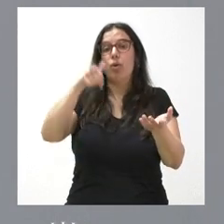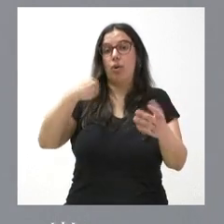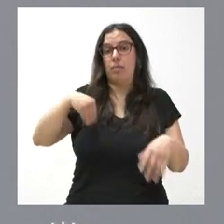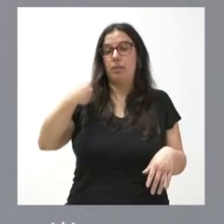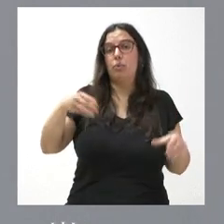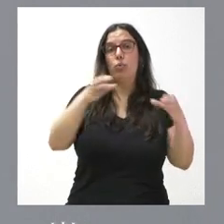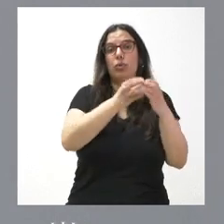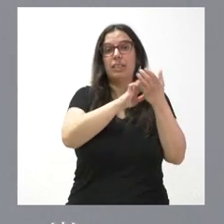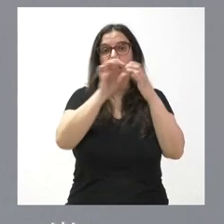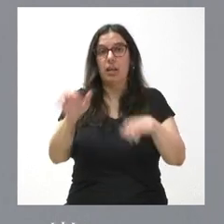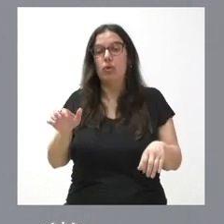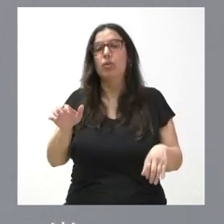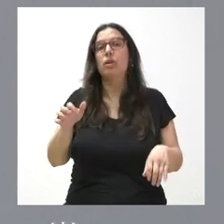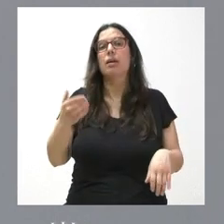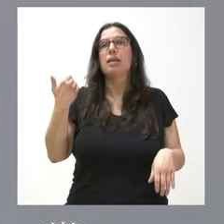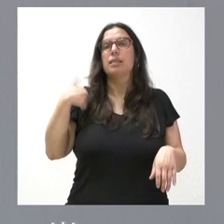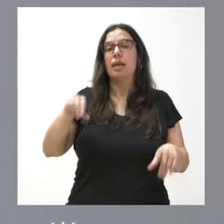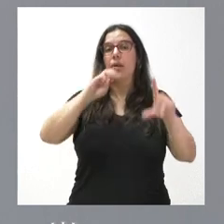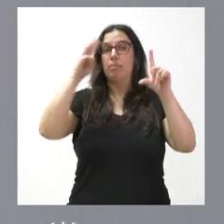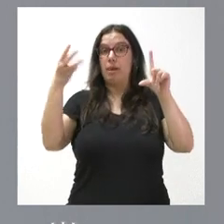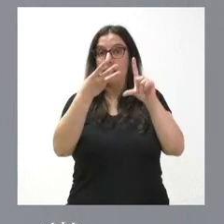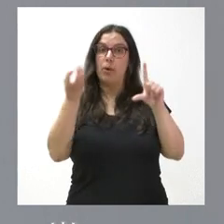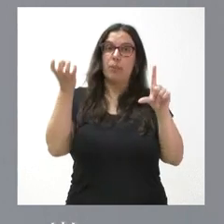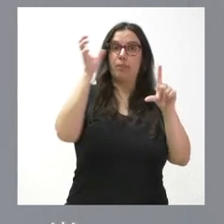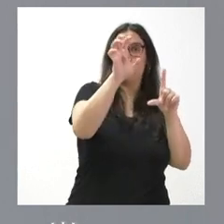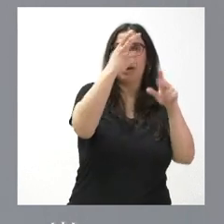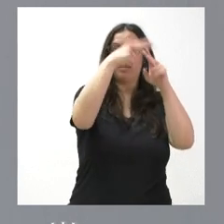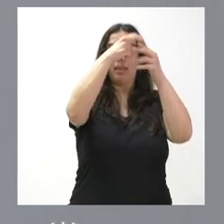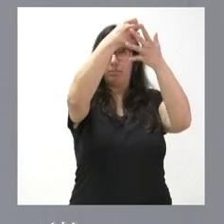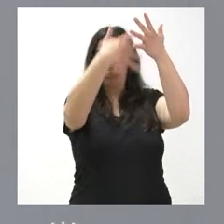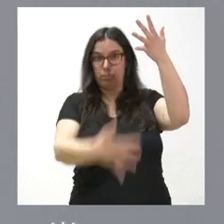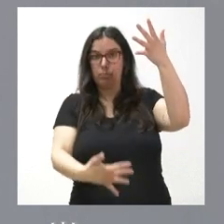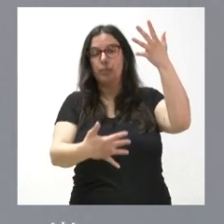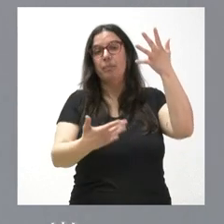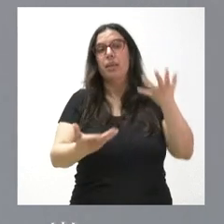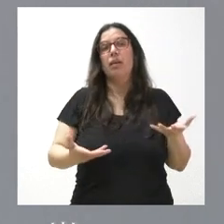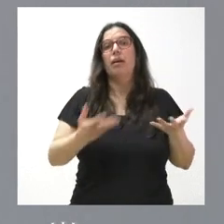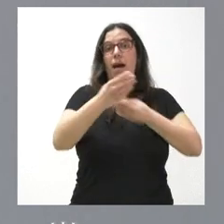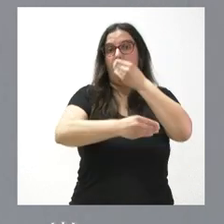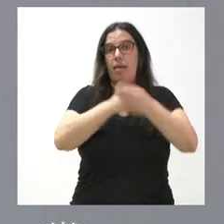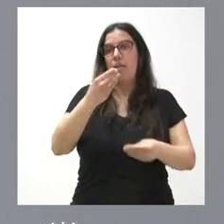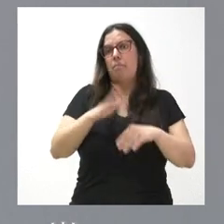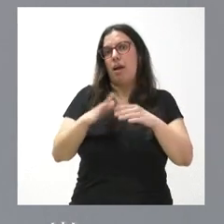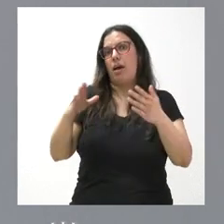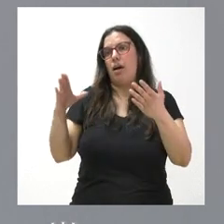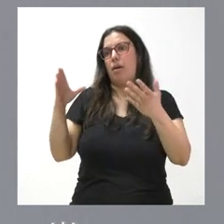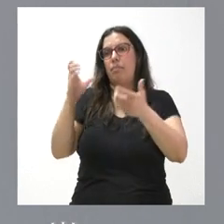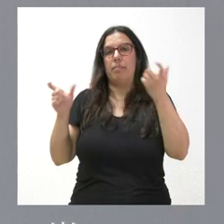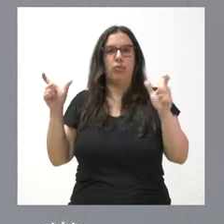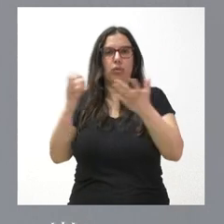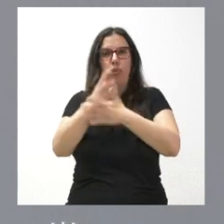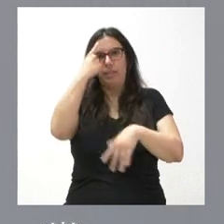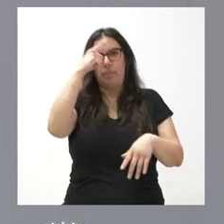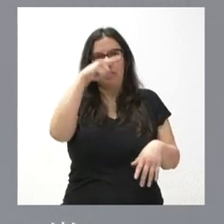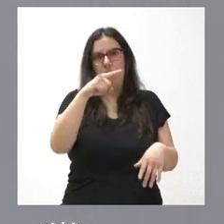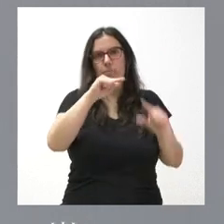Junta de Castilla y León se ha colgado ya en la página web el conjunto de actividades que se van a realizar para que sean conocidas por el conjunto de los ciudadanos en